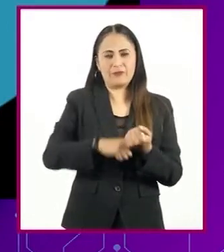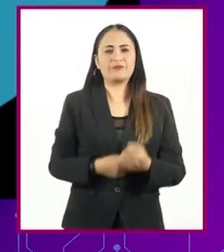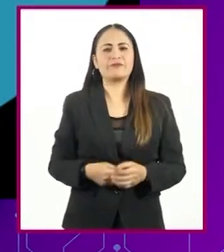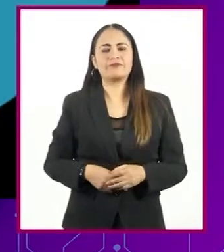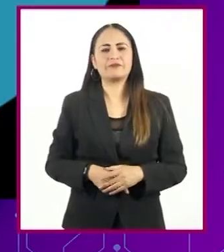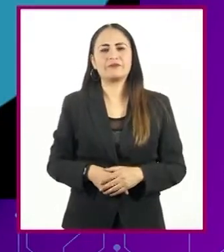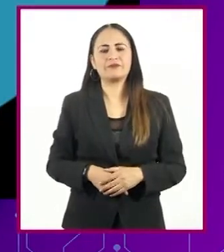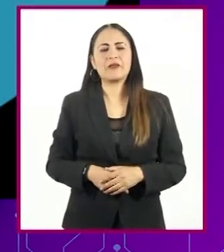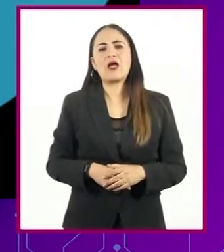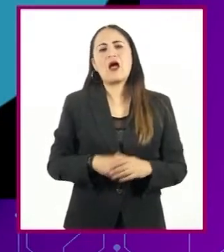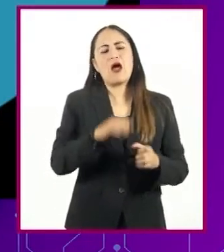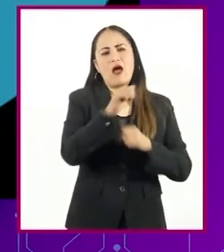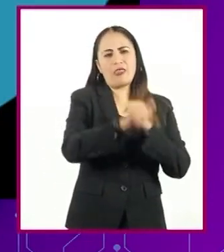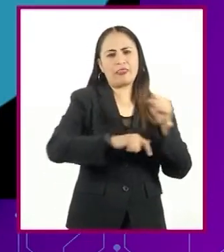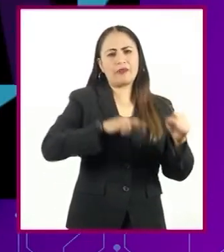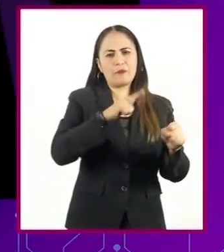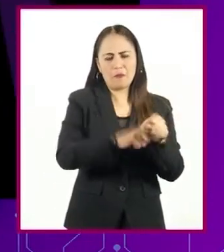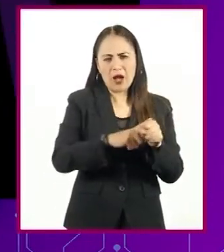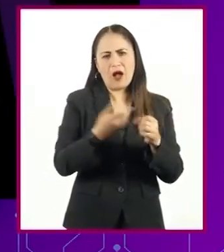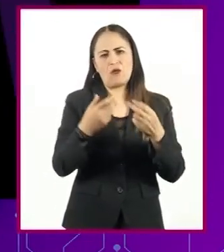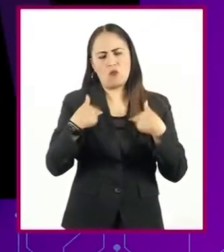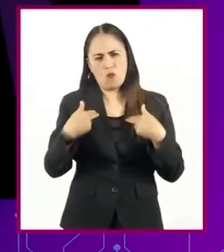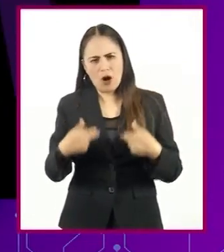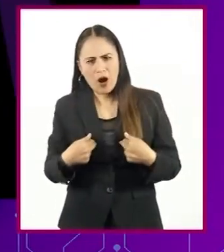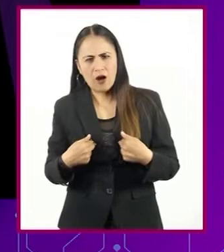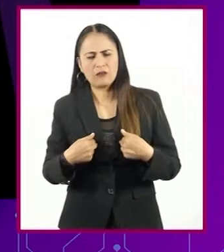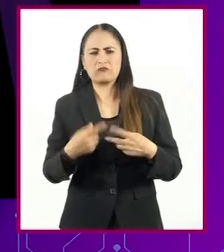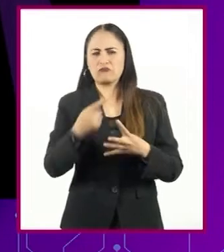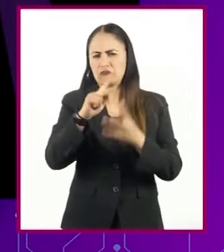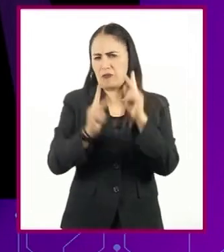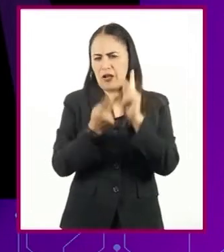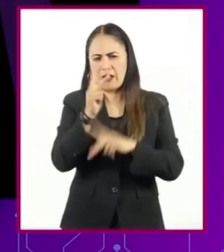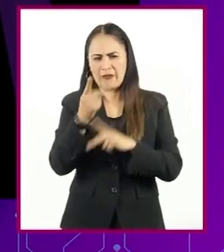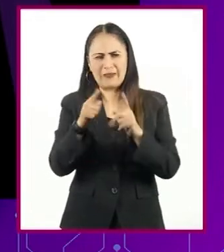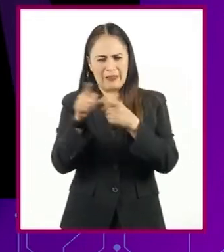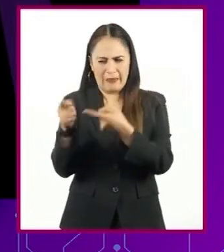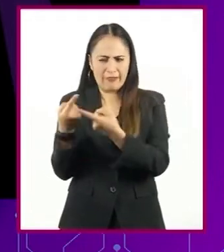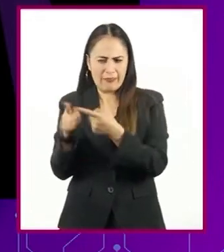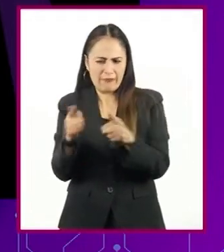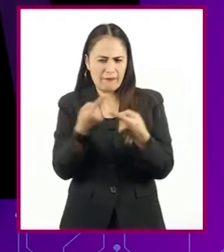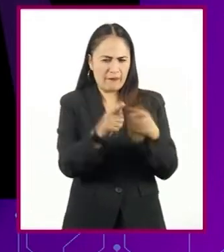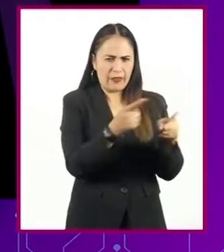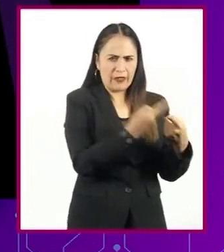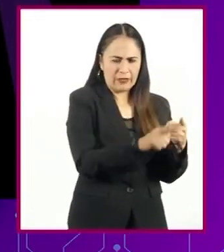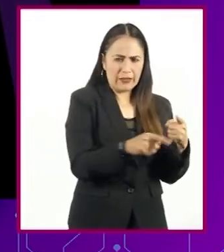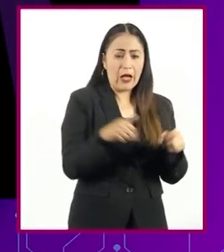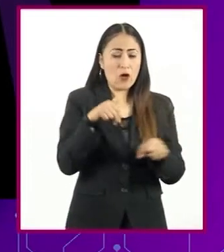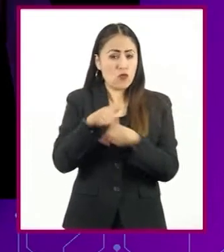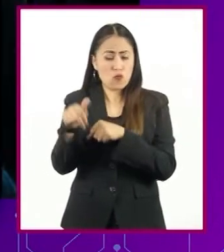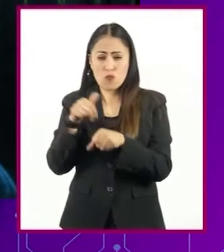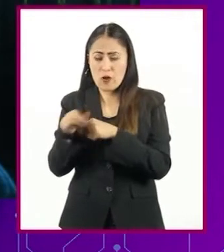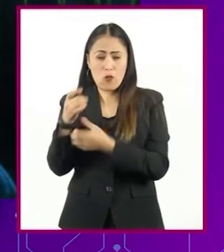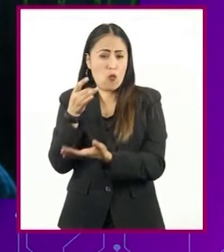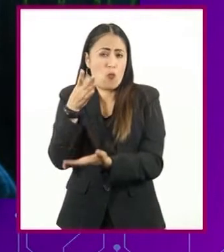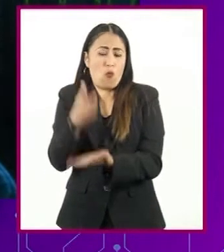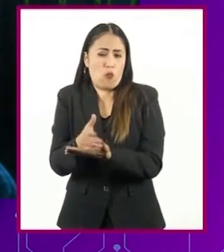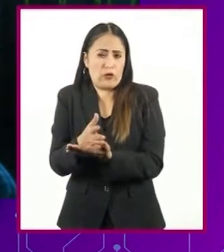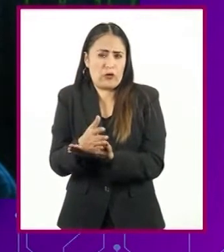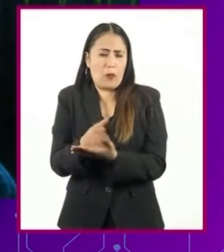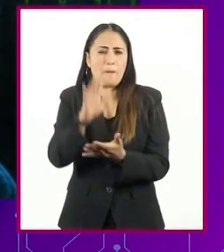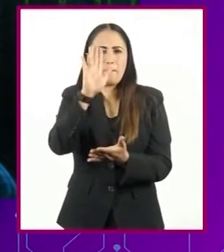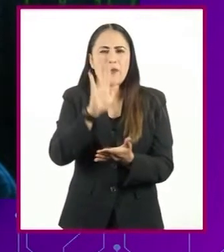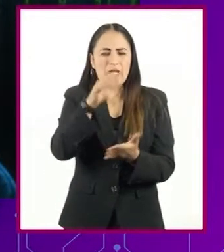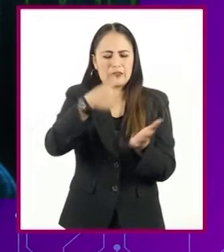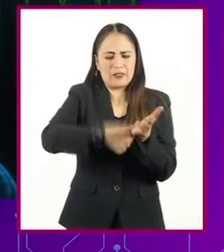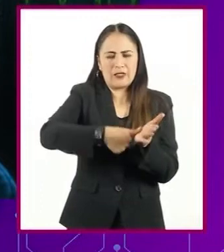forma y número de cromosomas es diferente. El número cromosómico es único, como si fuera su huella digital. En la especie